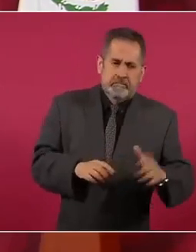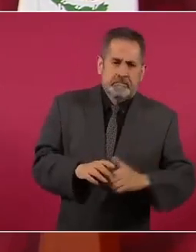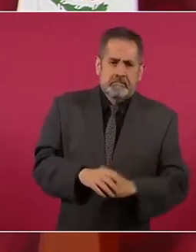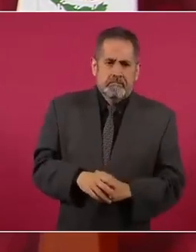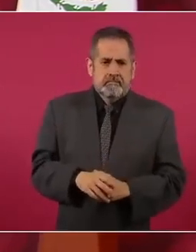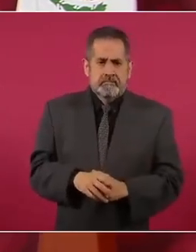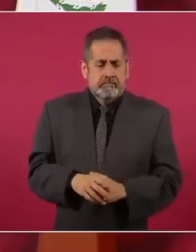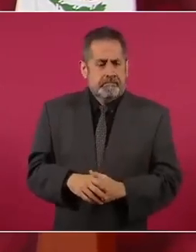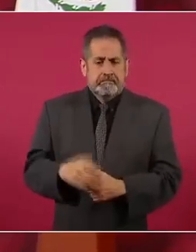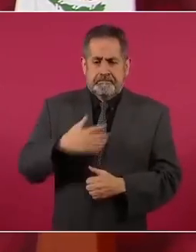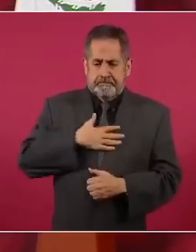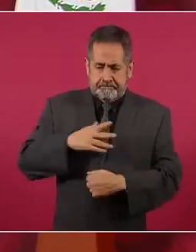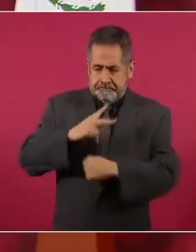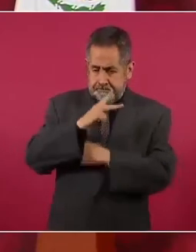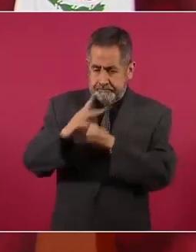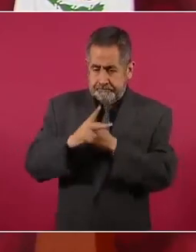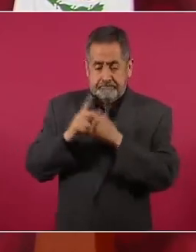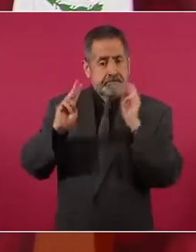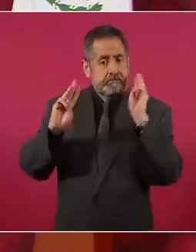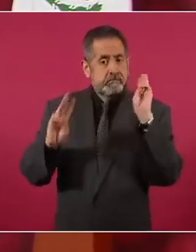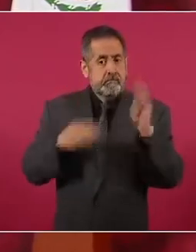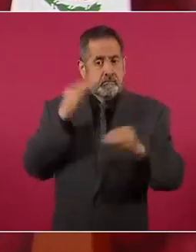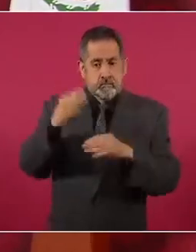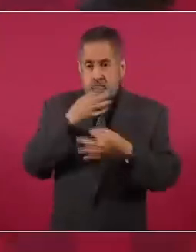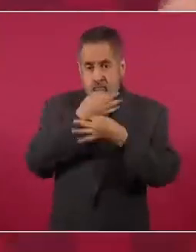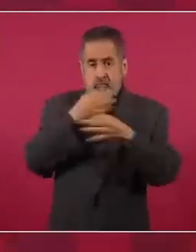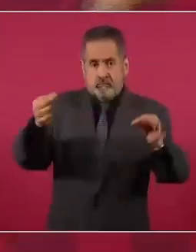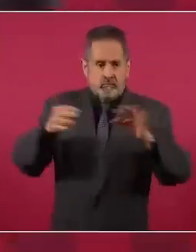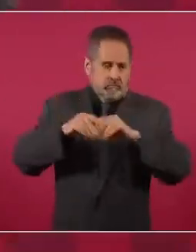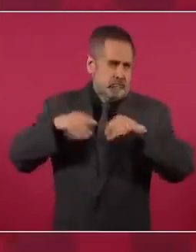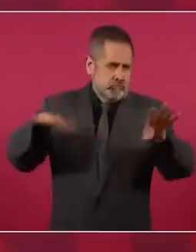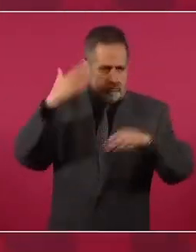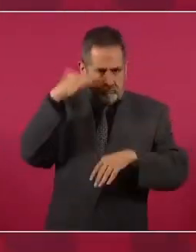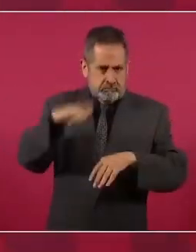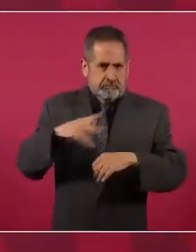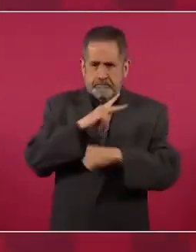Somos el país del mundo, esta es información general,